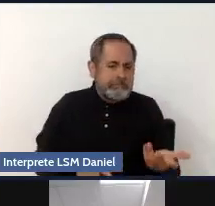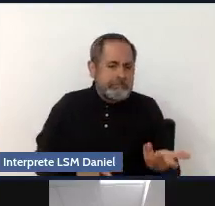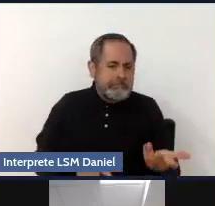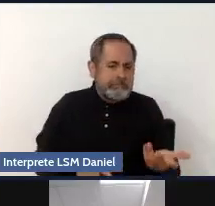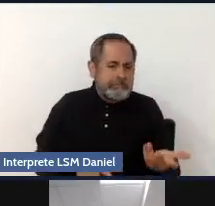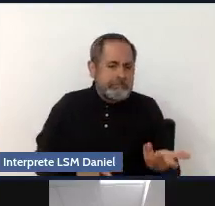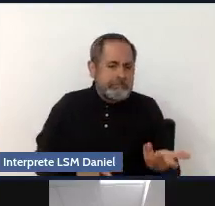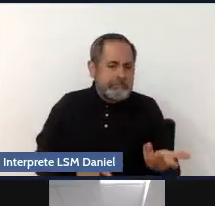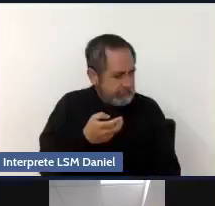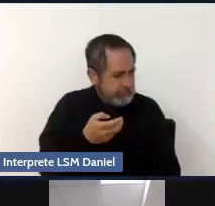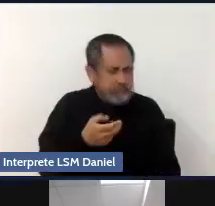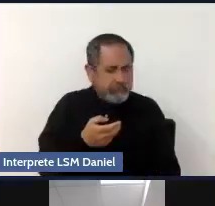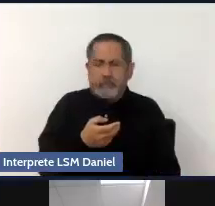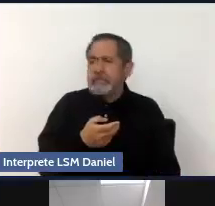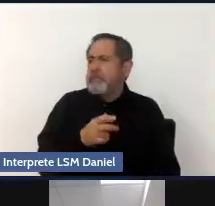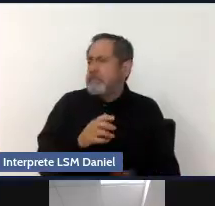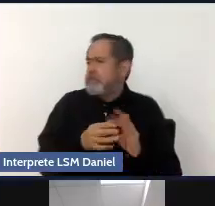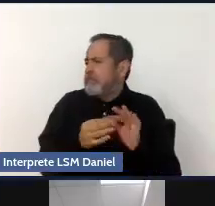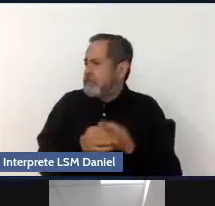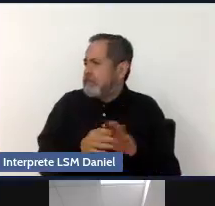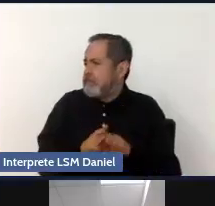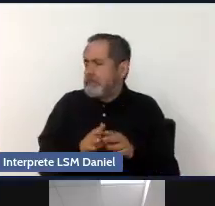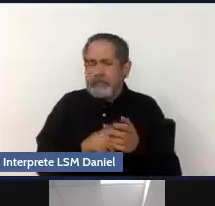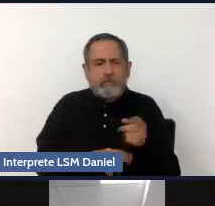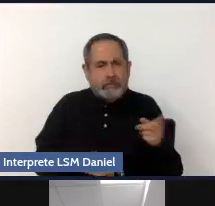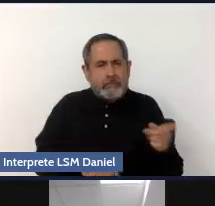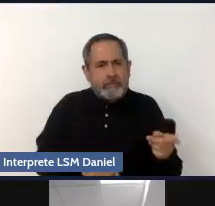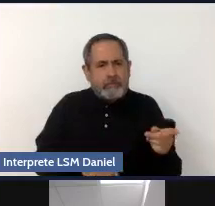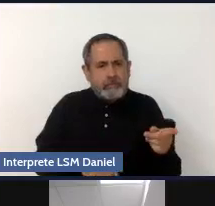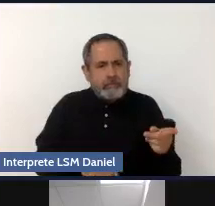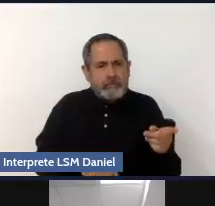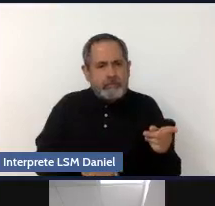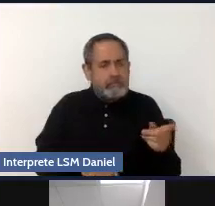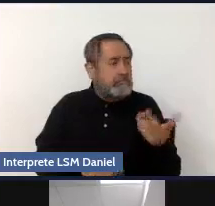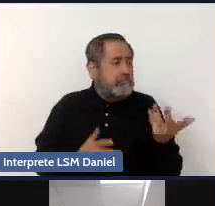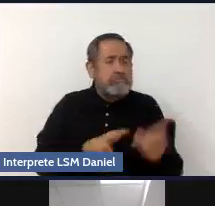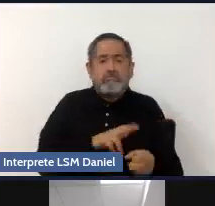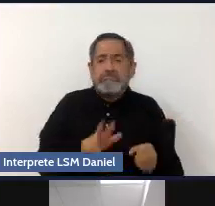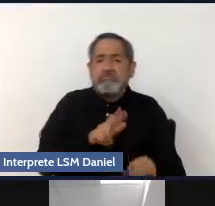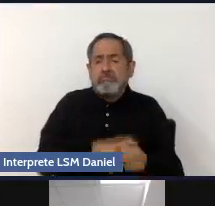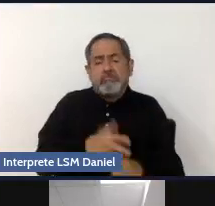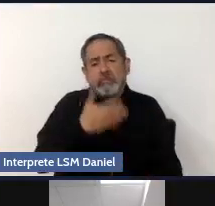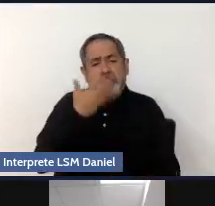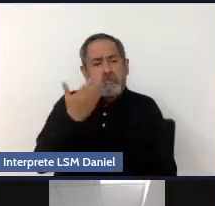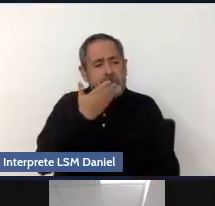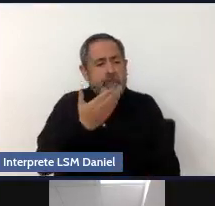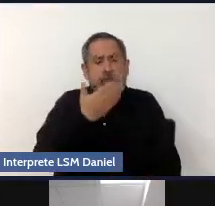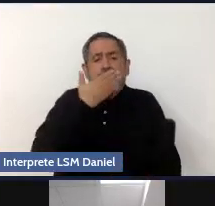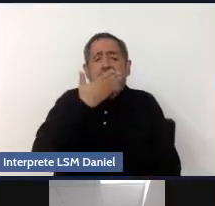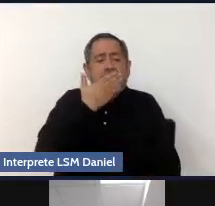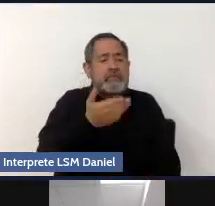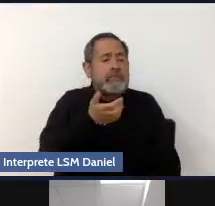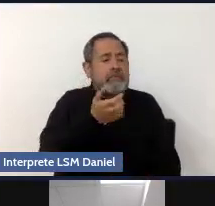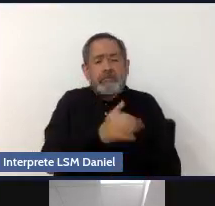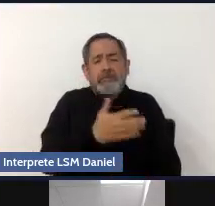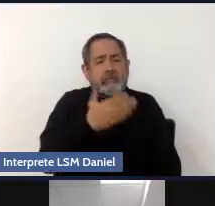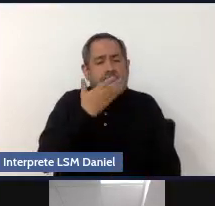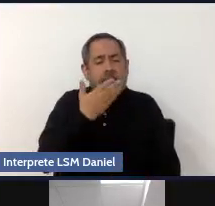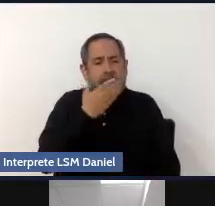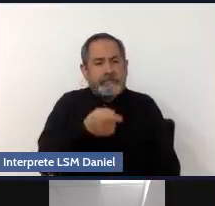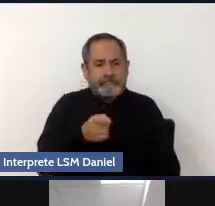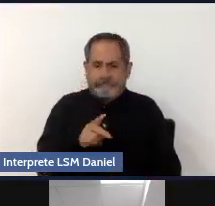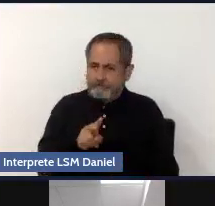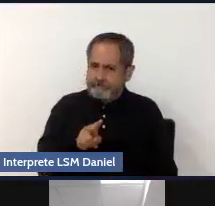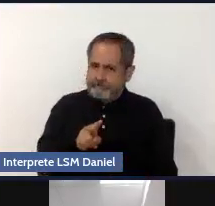y lo comienzan a tomar como algo normal, algo cotidiano. Entonces, ahí yo empiezo a